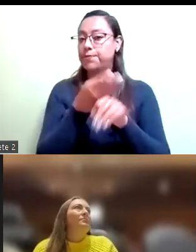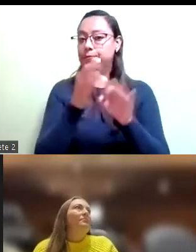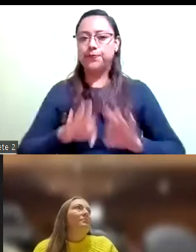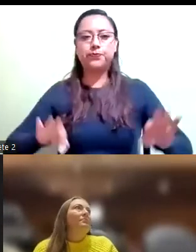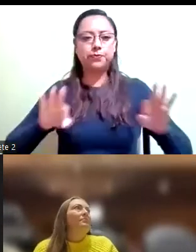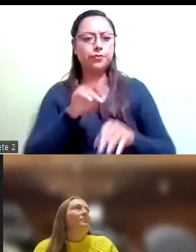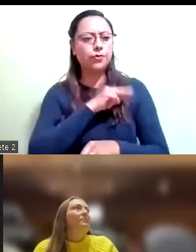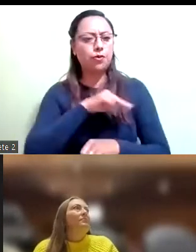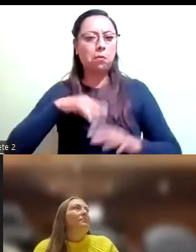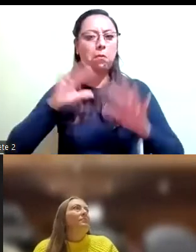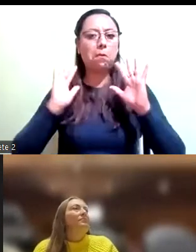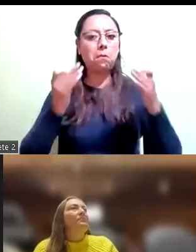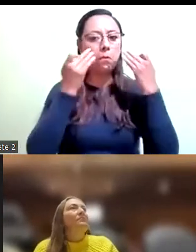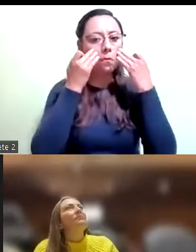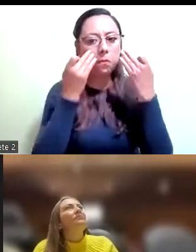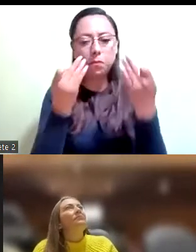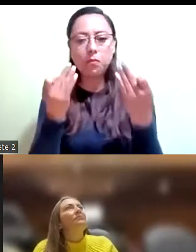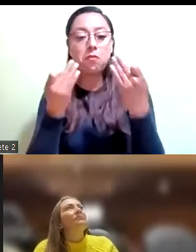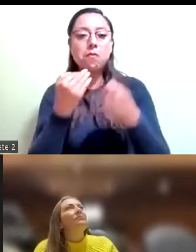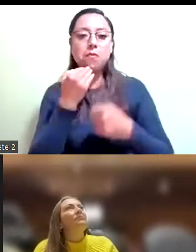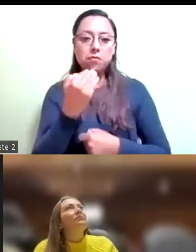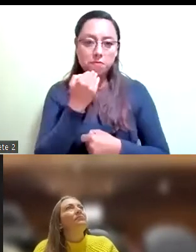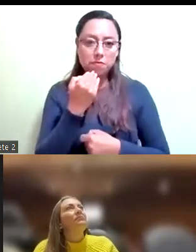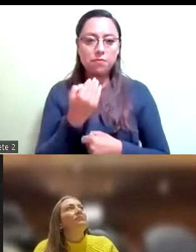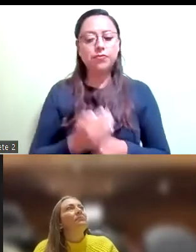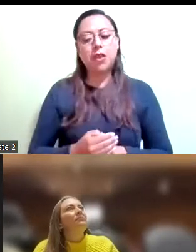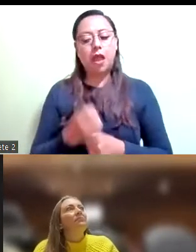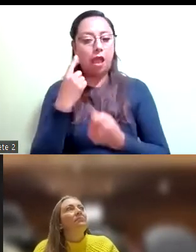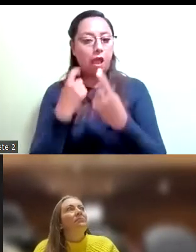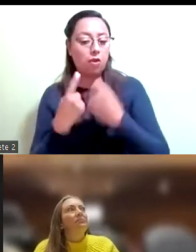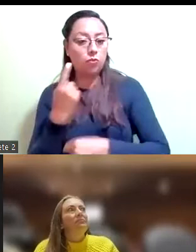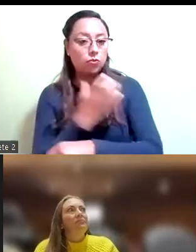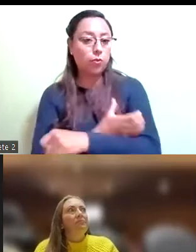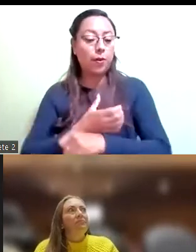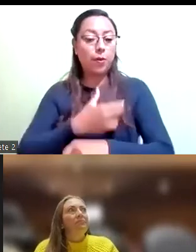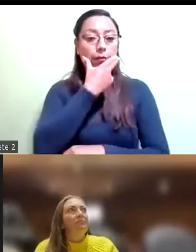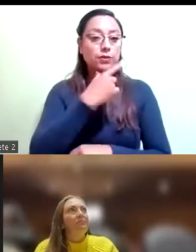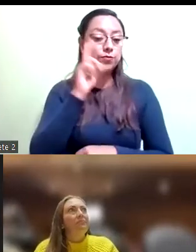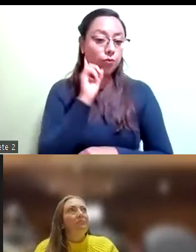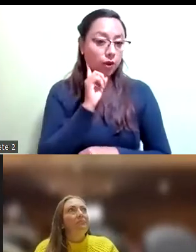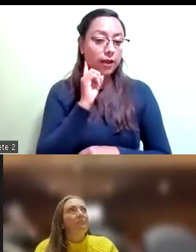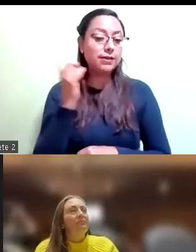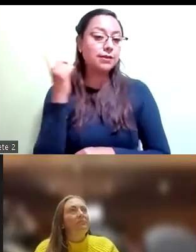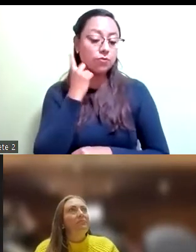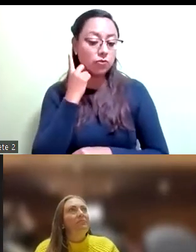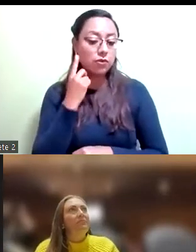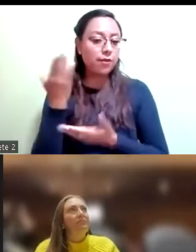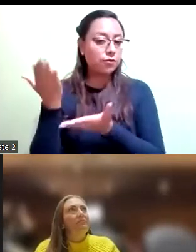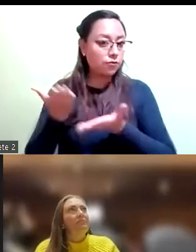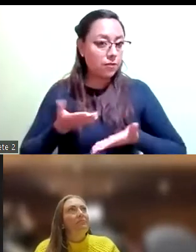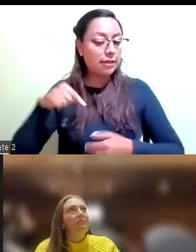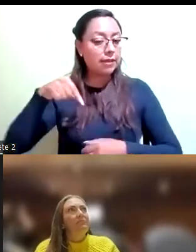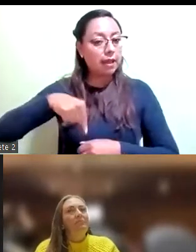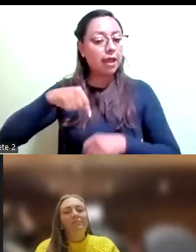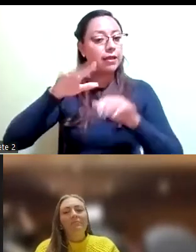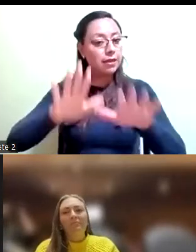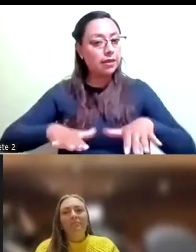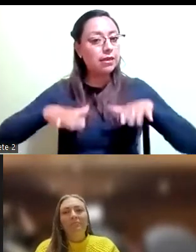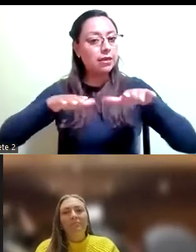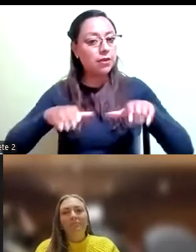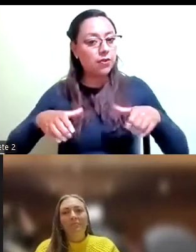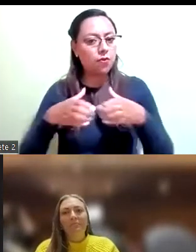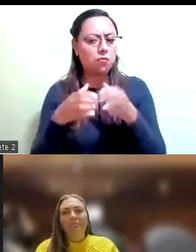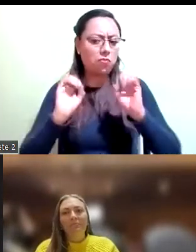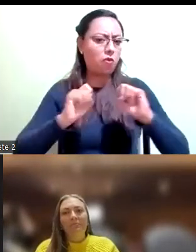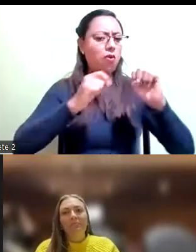de manera conjunta, presidente y varias compañeras y compañeros legisladores cómo llegan al Congreso un grupo o distintos